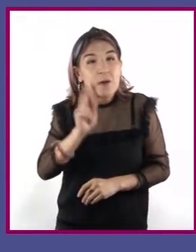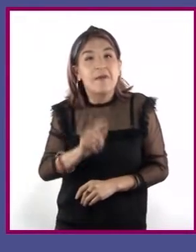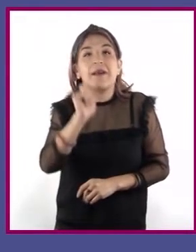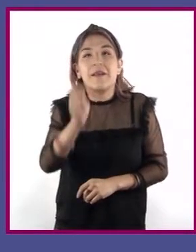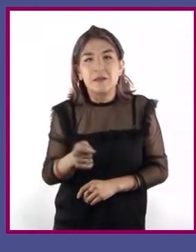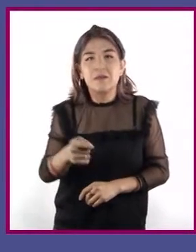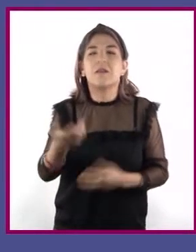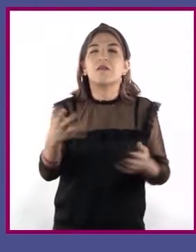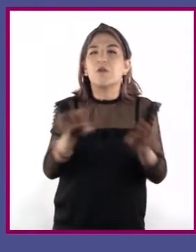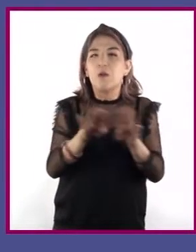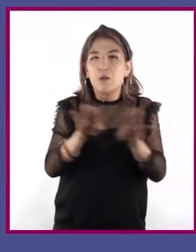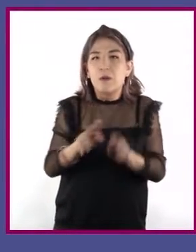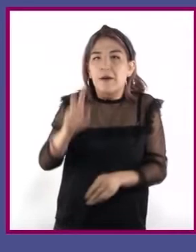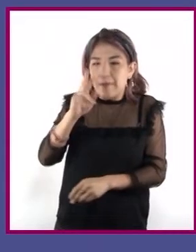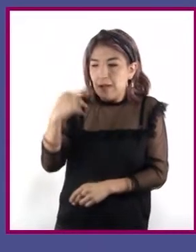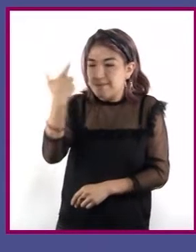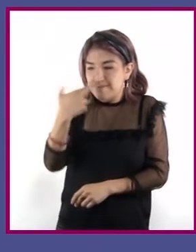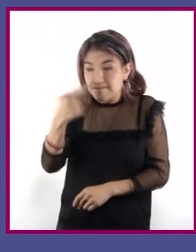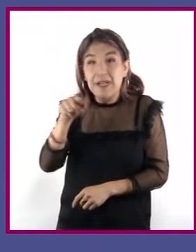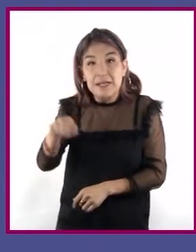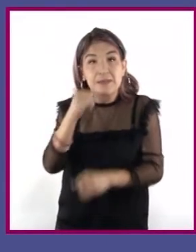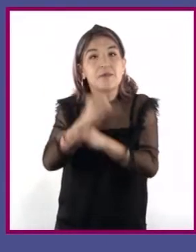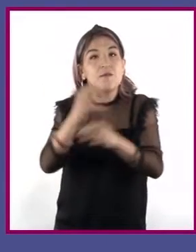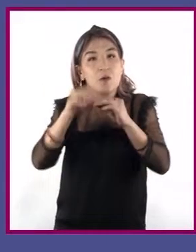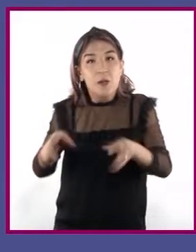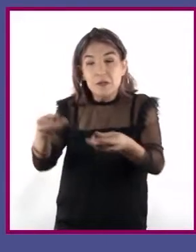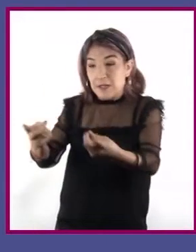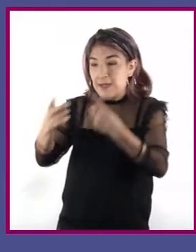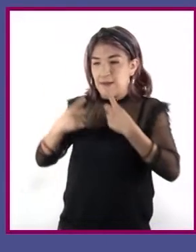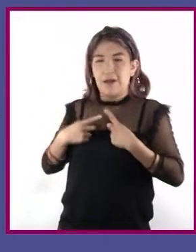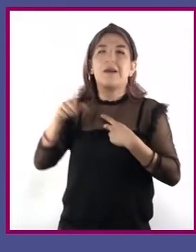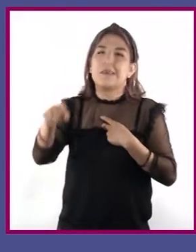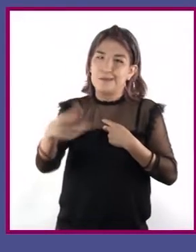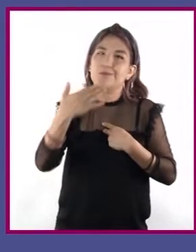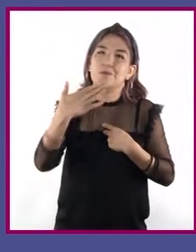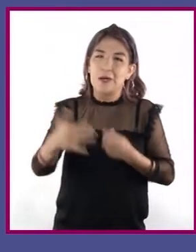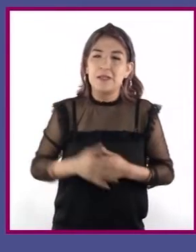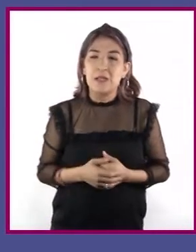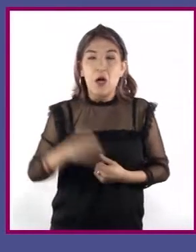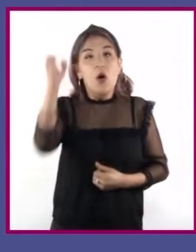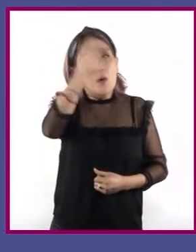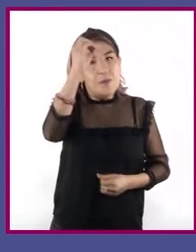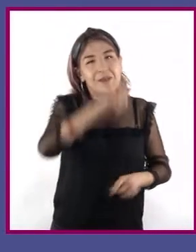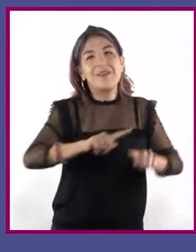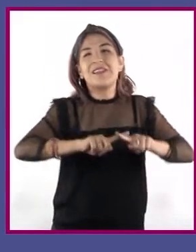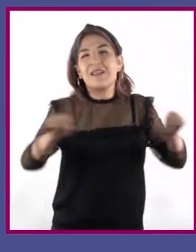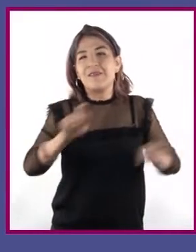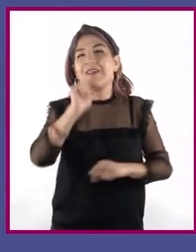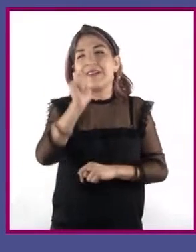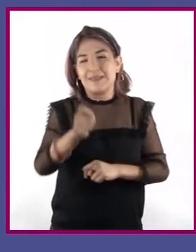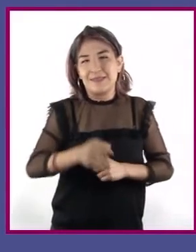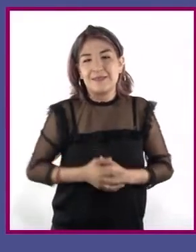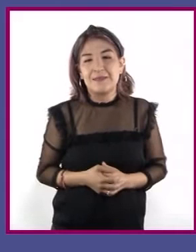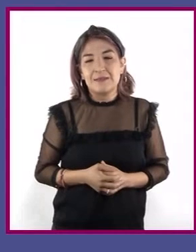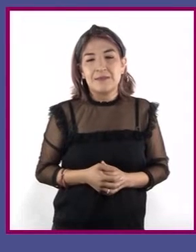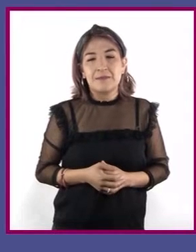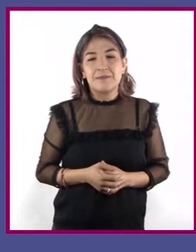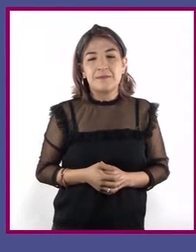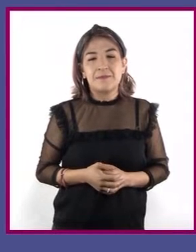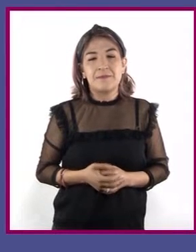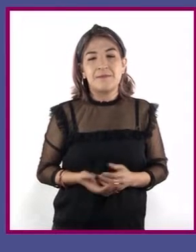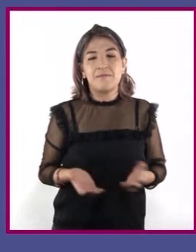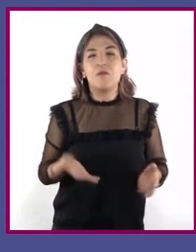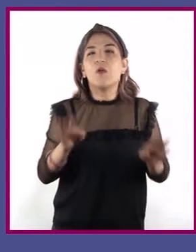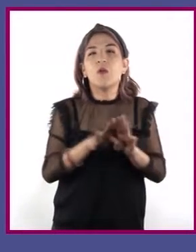tenemos la manera de verificar que la información que nos brinda es correcta. Una opinión, en cambio, se podría decir como